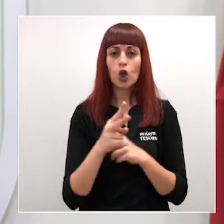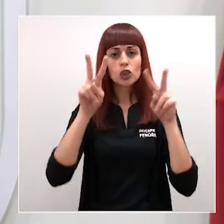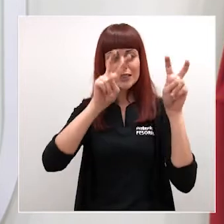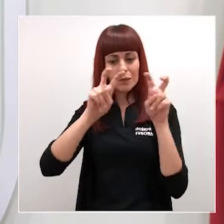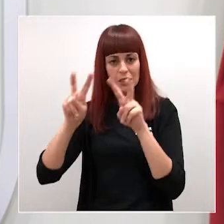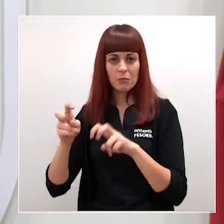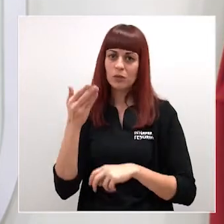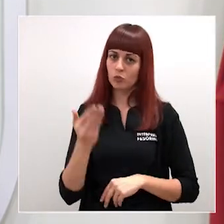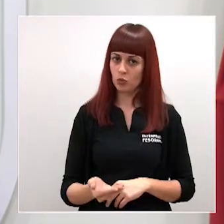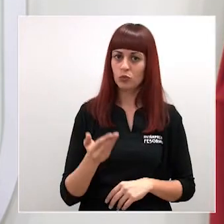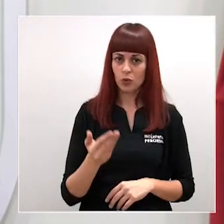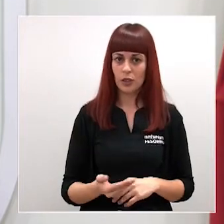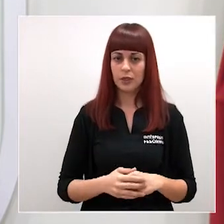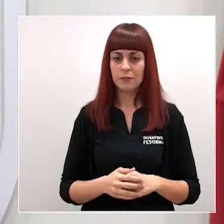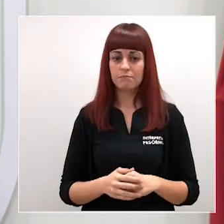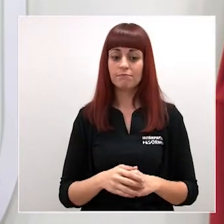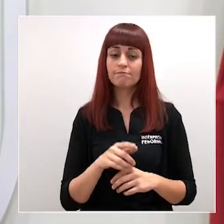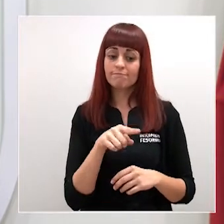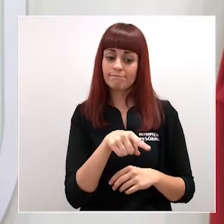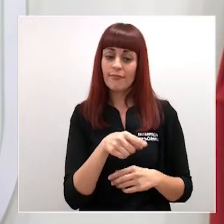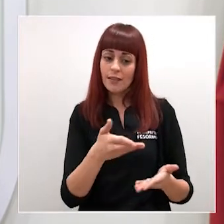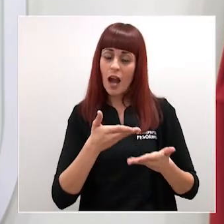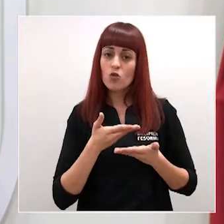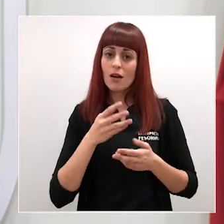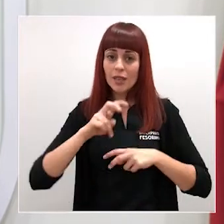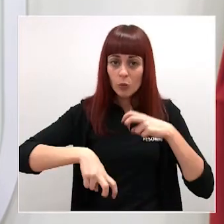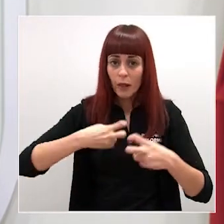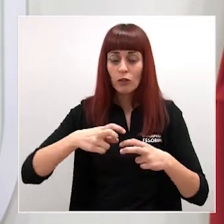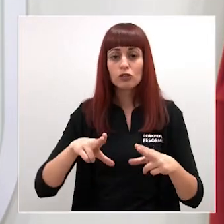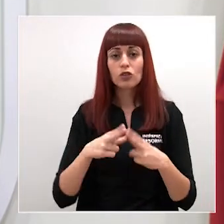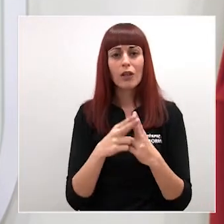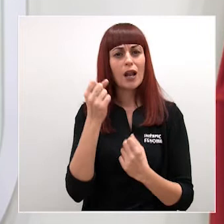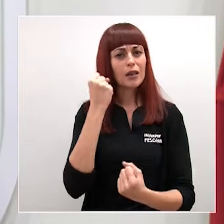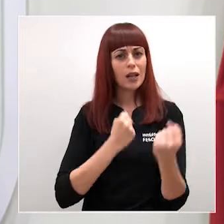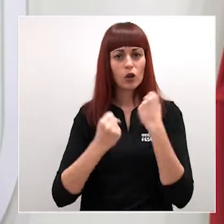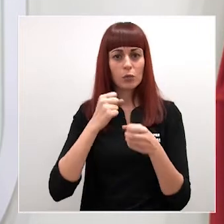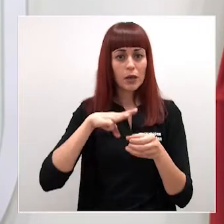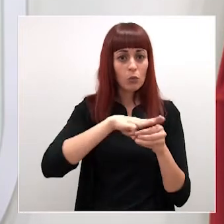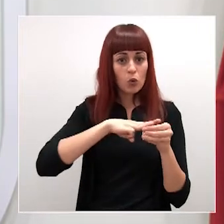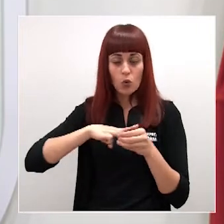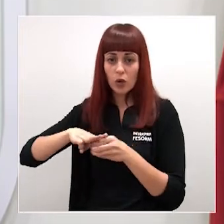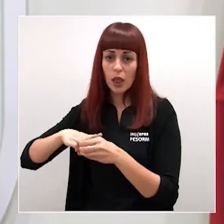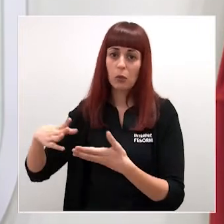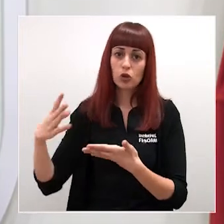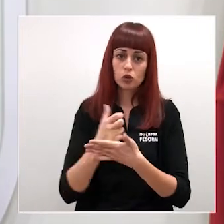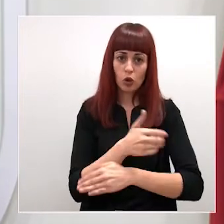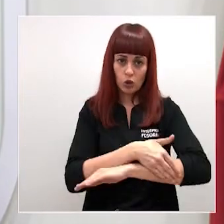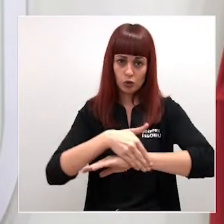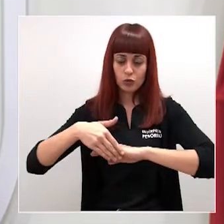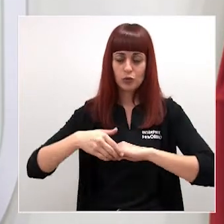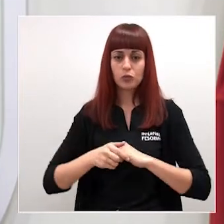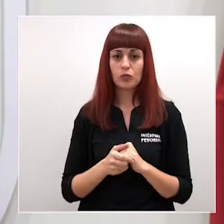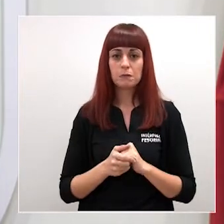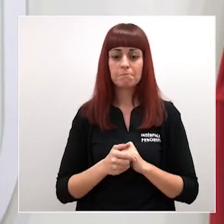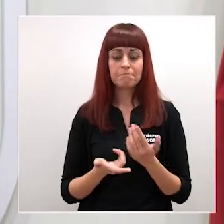contribuirá a esta recuperación social y económica en todos los municipios ribereños. Lamentamos